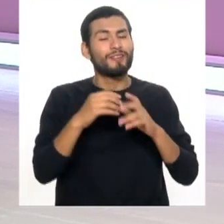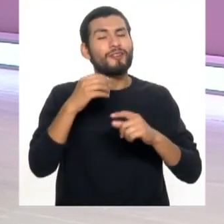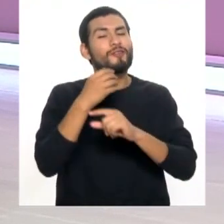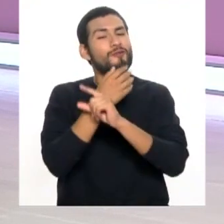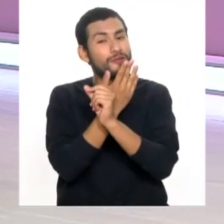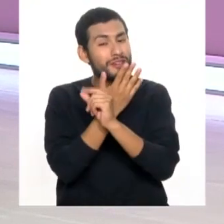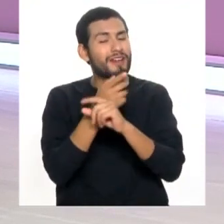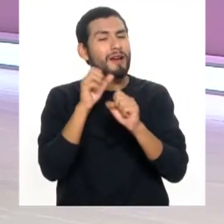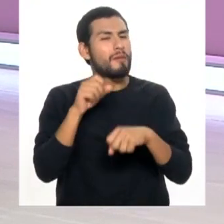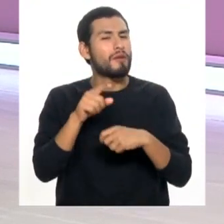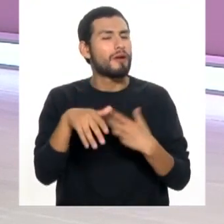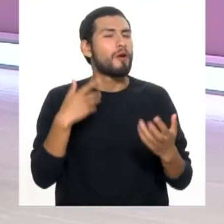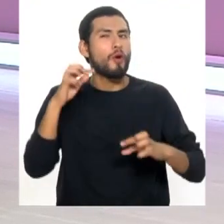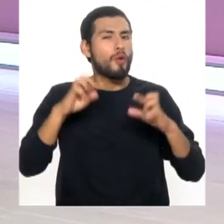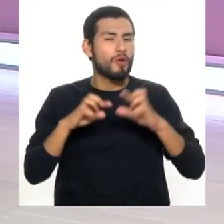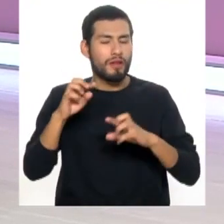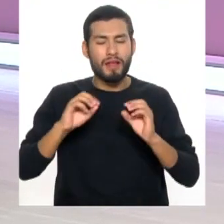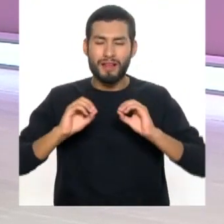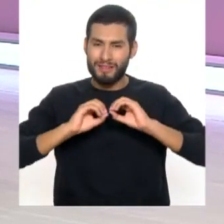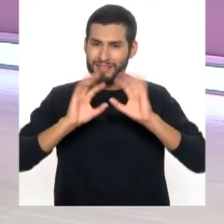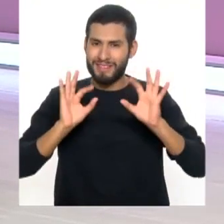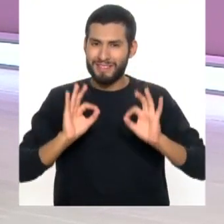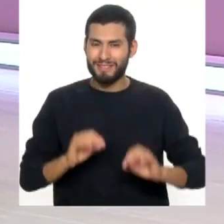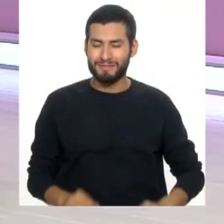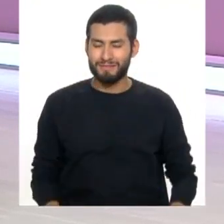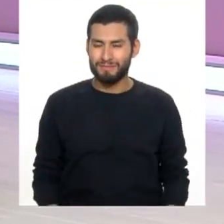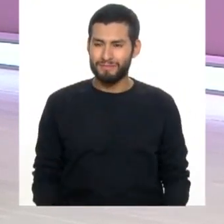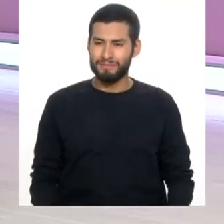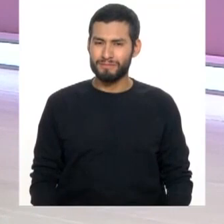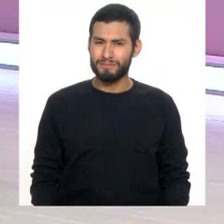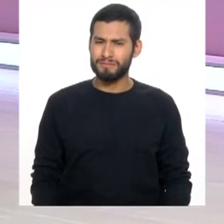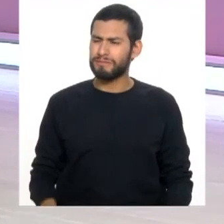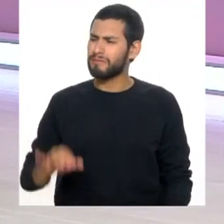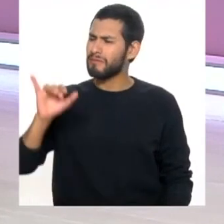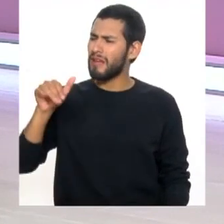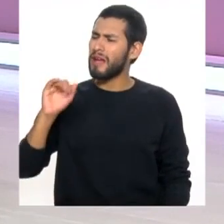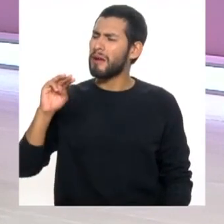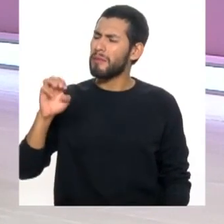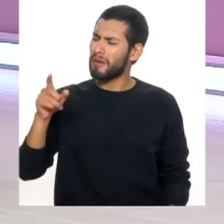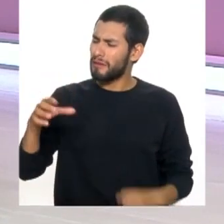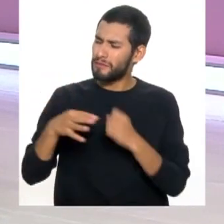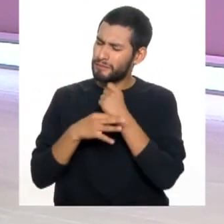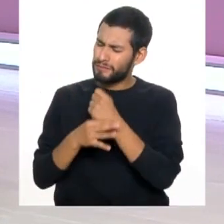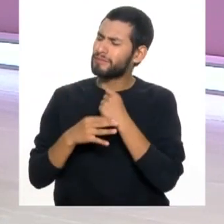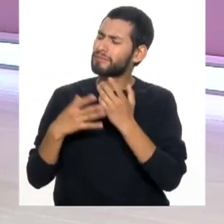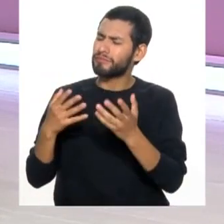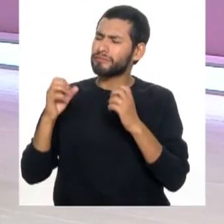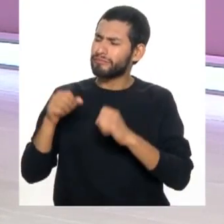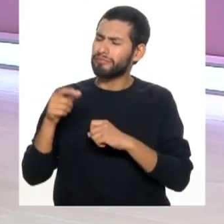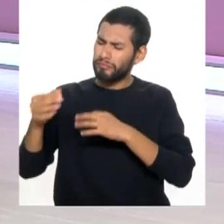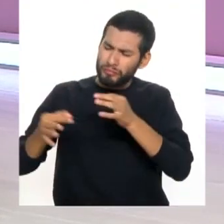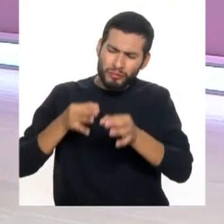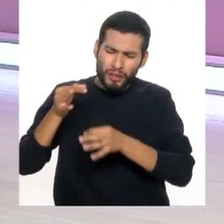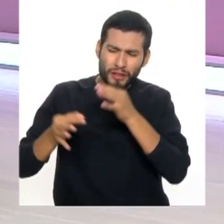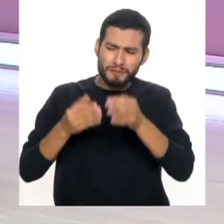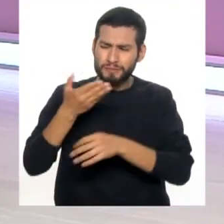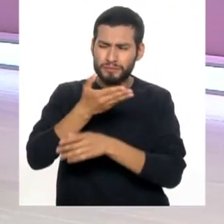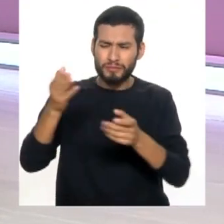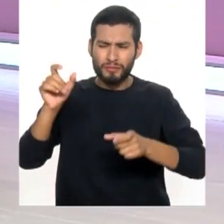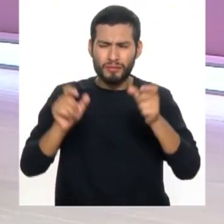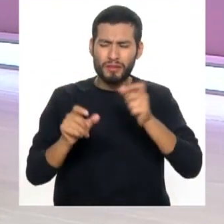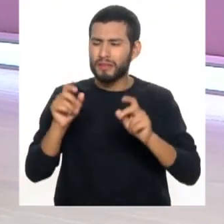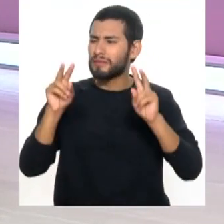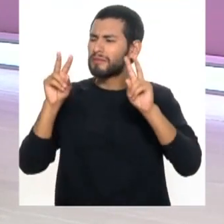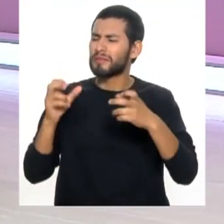Twitter para aclarar todas sus dudas. Doctor Jaime, vamos a comenzar un poco ilustrando a todos nuestros televidentes en qué